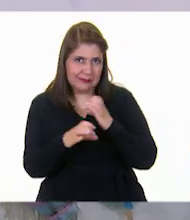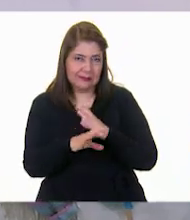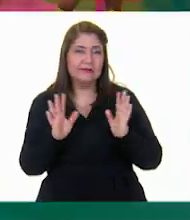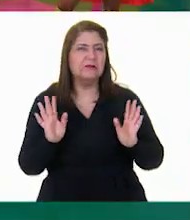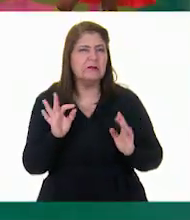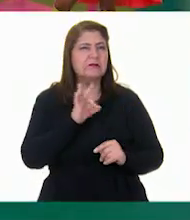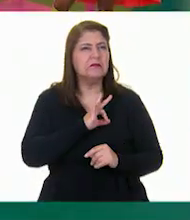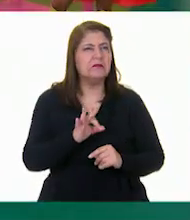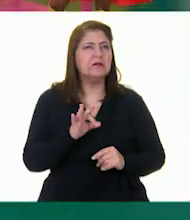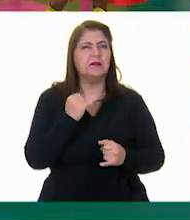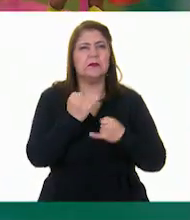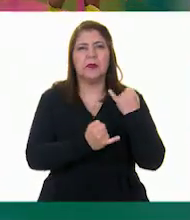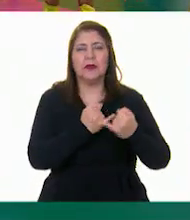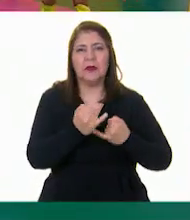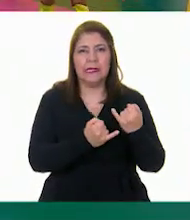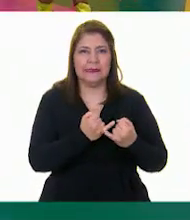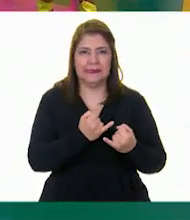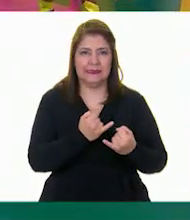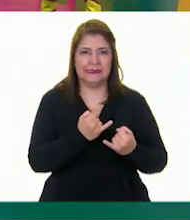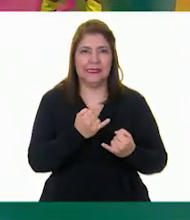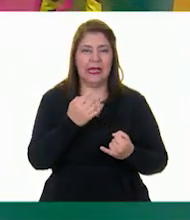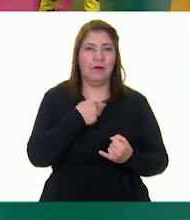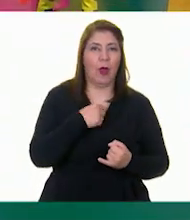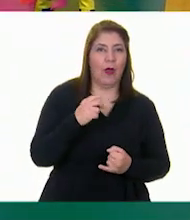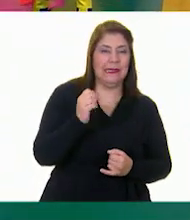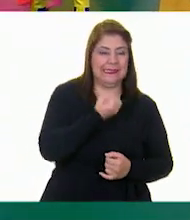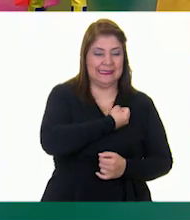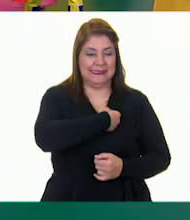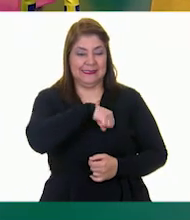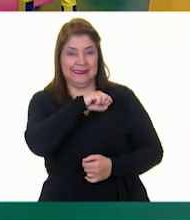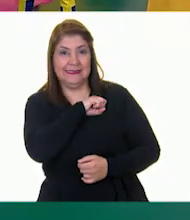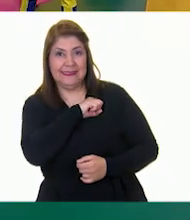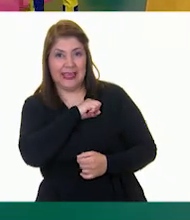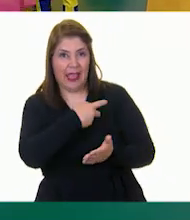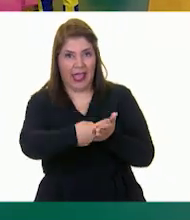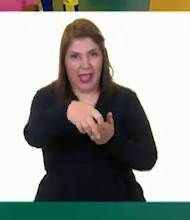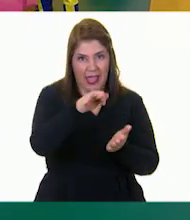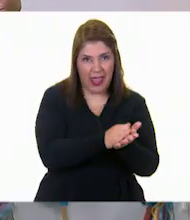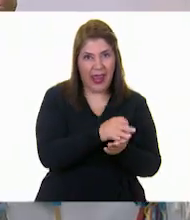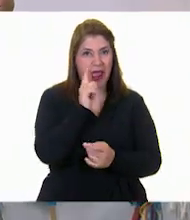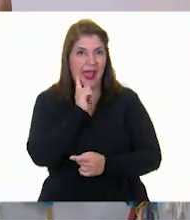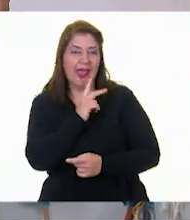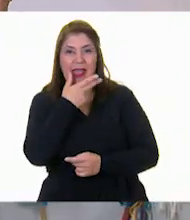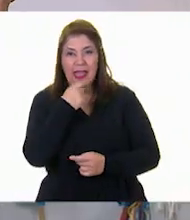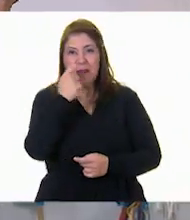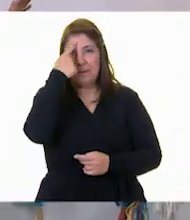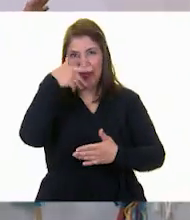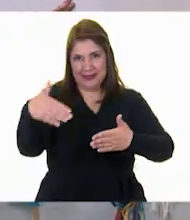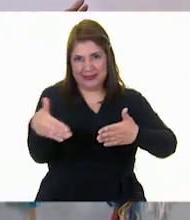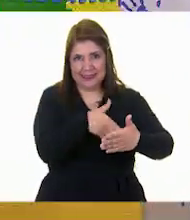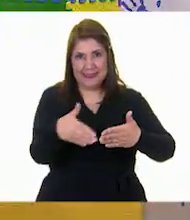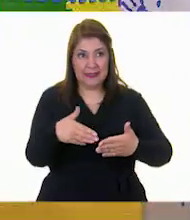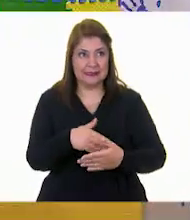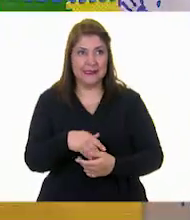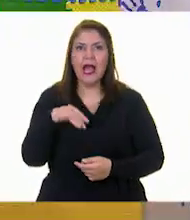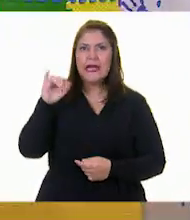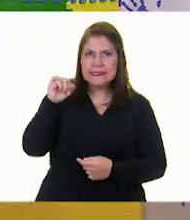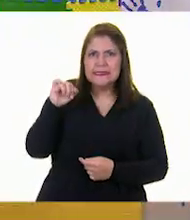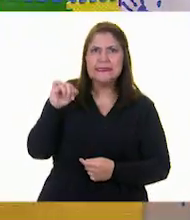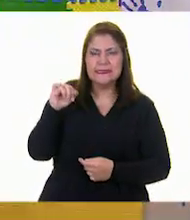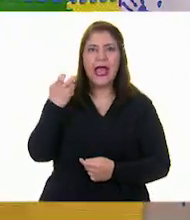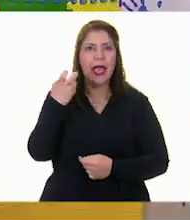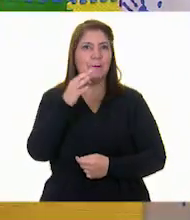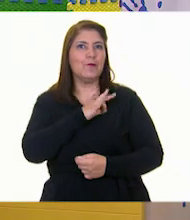si jugamos a nutrihéroes y nutriheroínas de la cocina? Sí, puede ser un